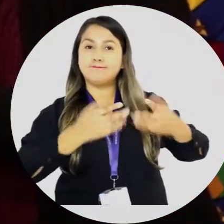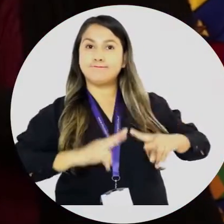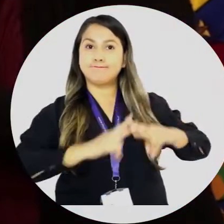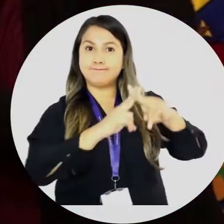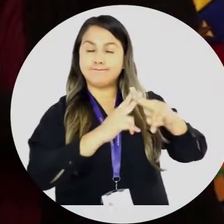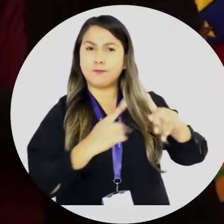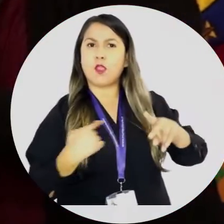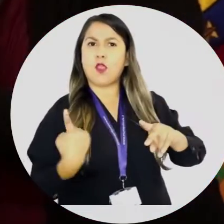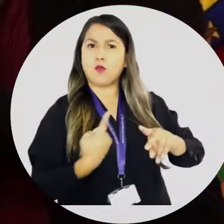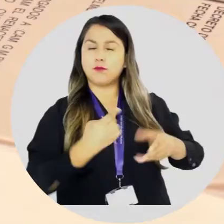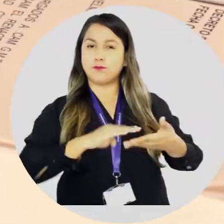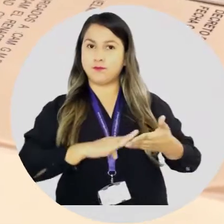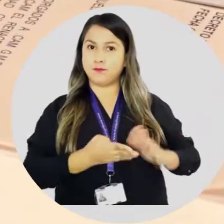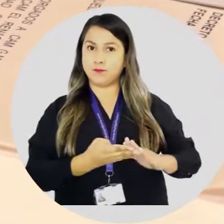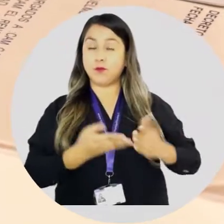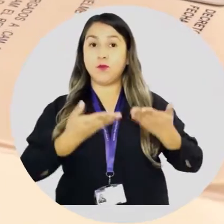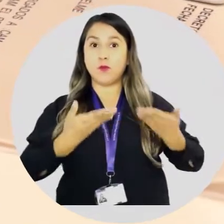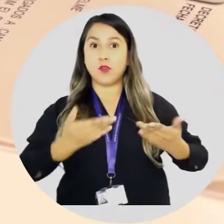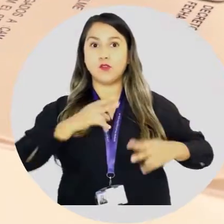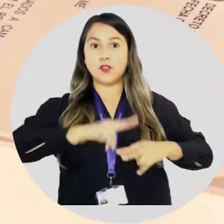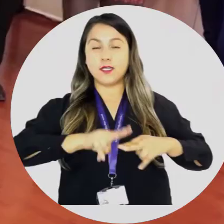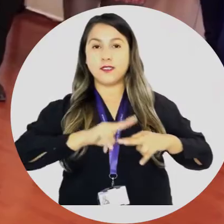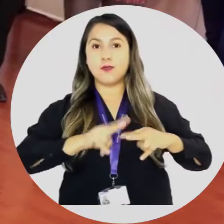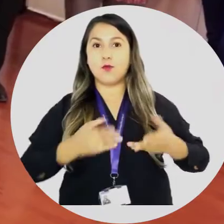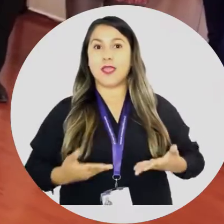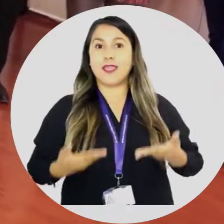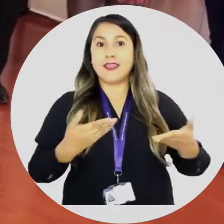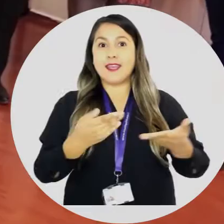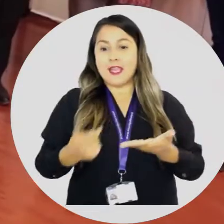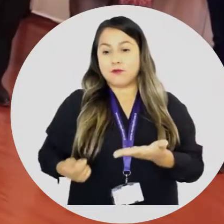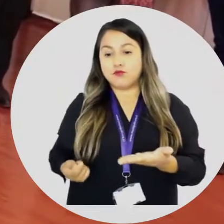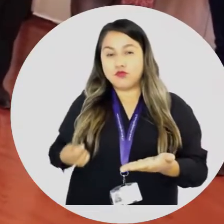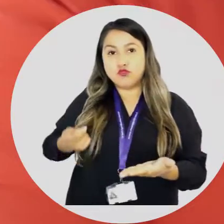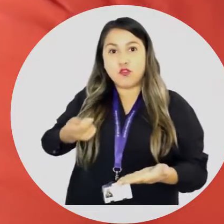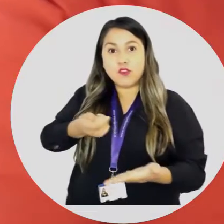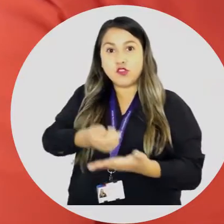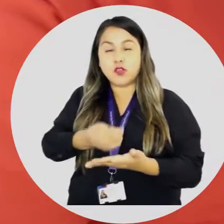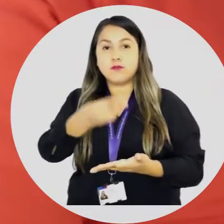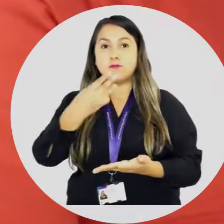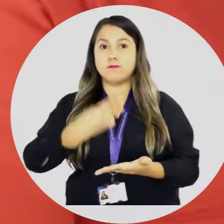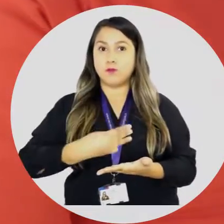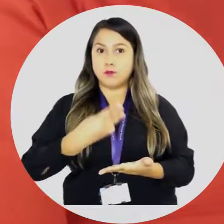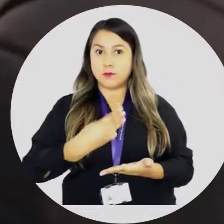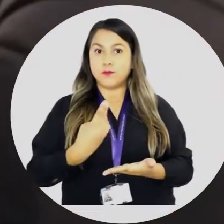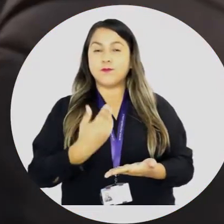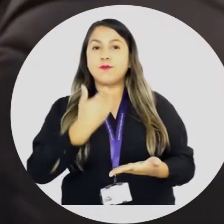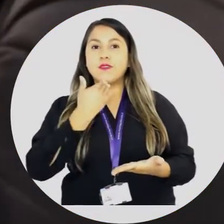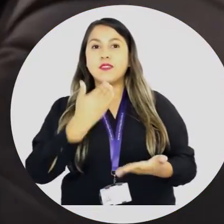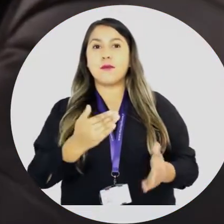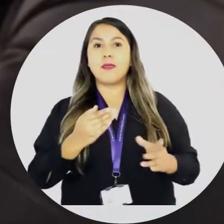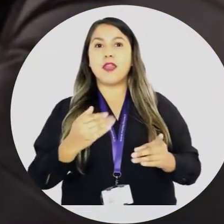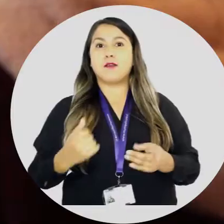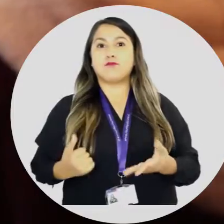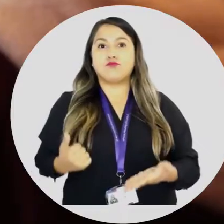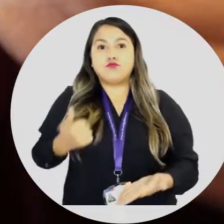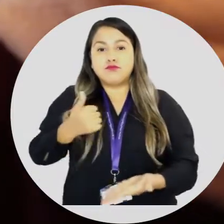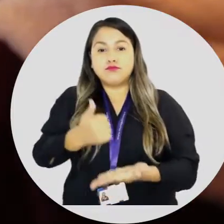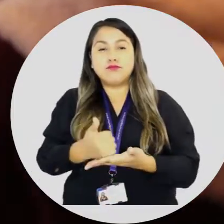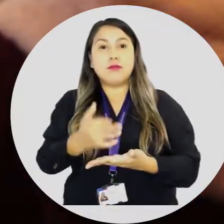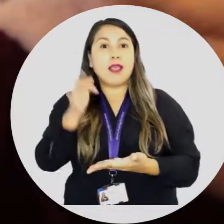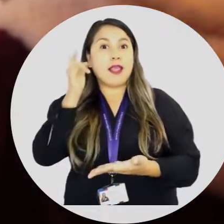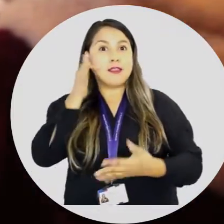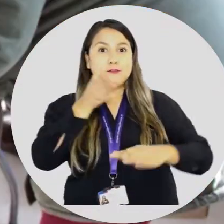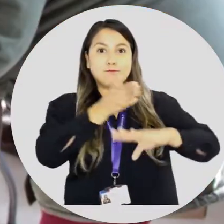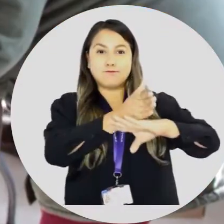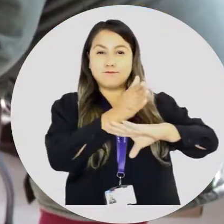a nuestra comunidad, por ello realizamos la entrega de subvenciones municipales y operativos de Alcaldía Ciudadana